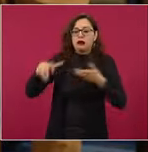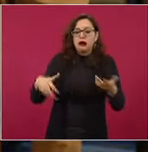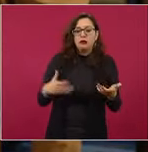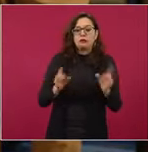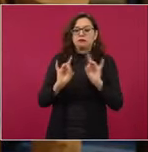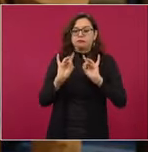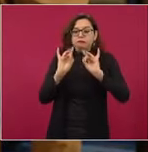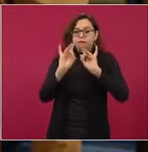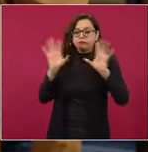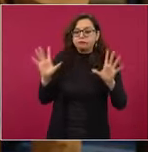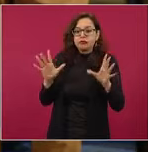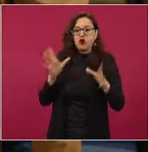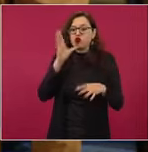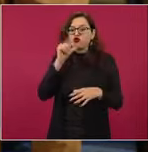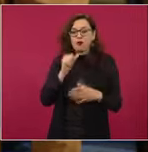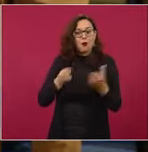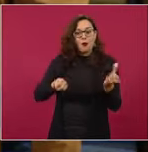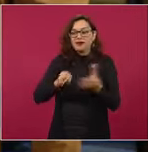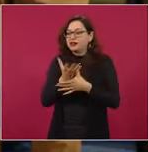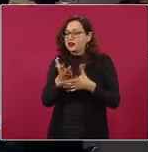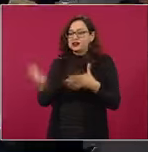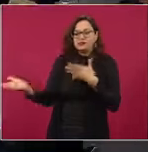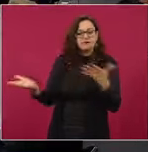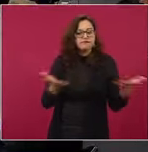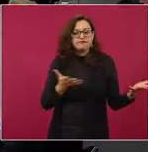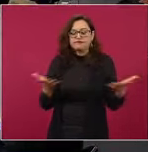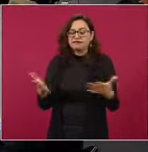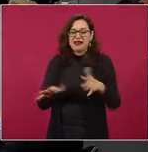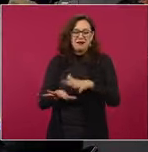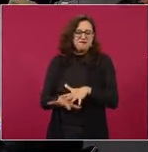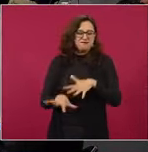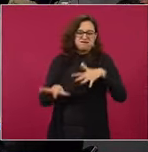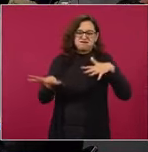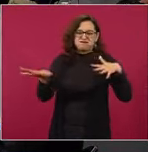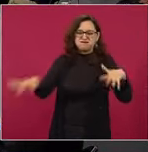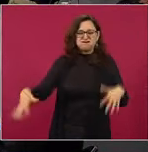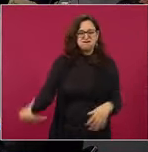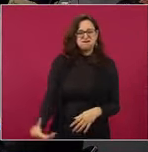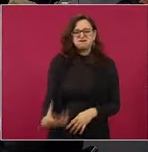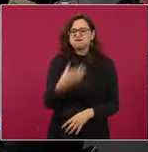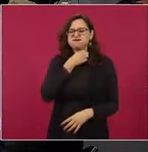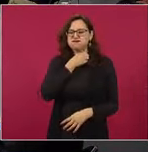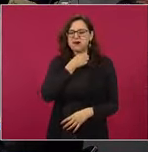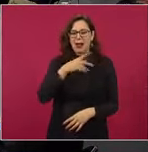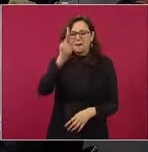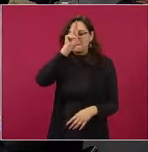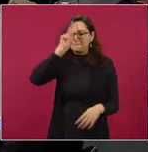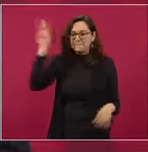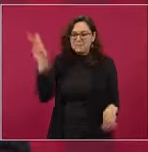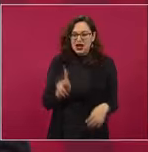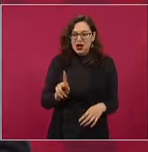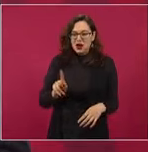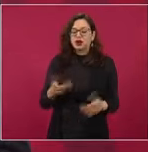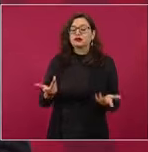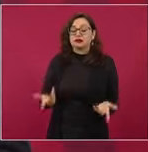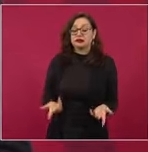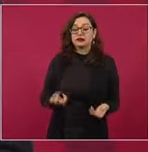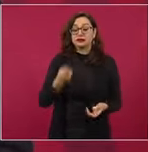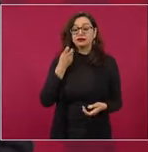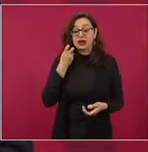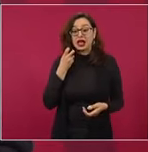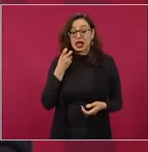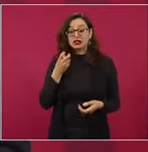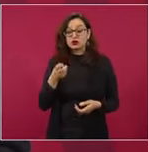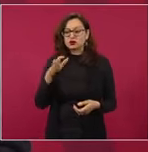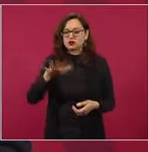porque está totalmente saturada la avenida esta, que es una península en donde